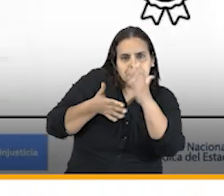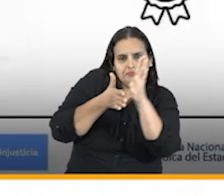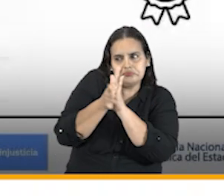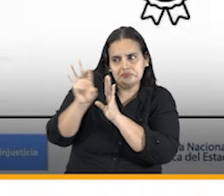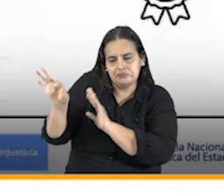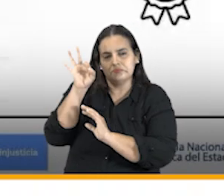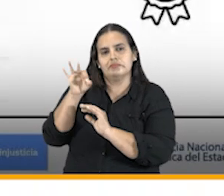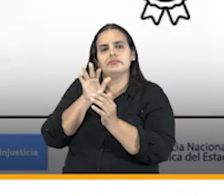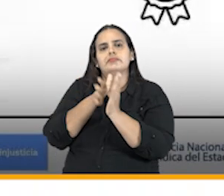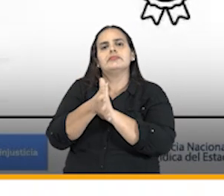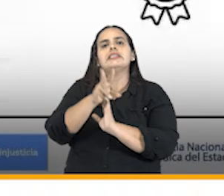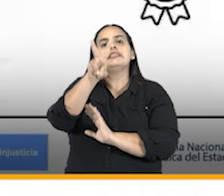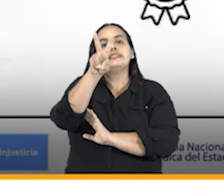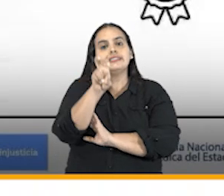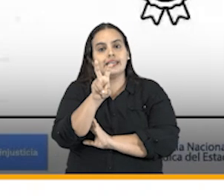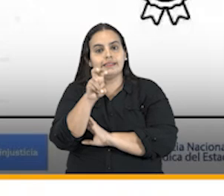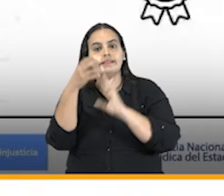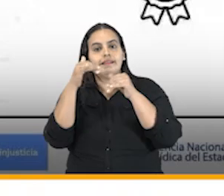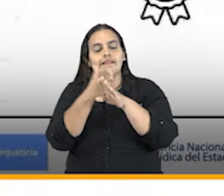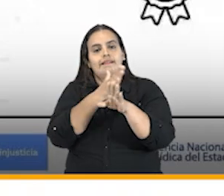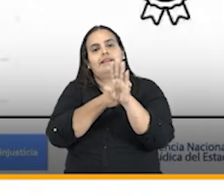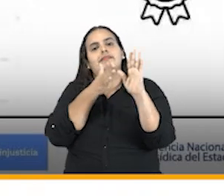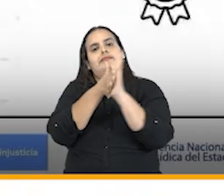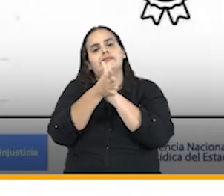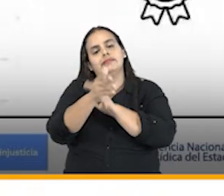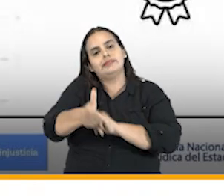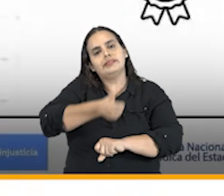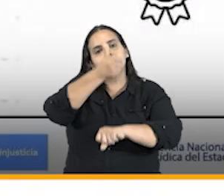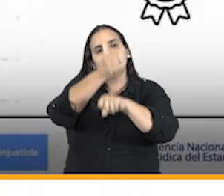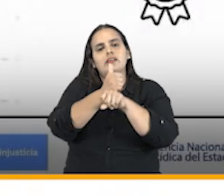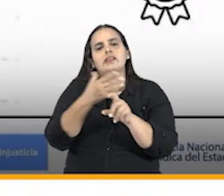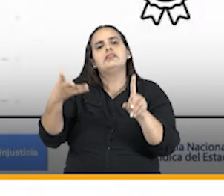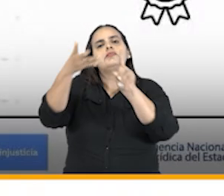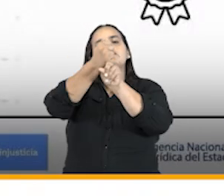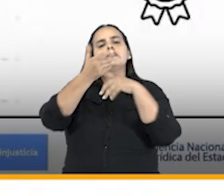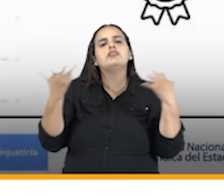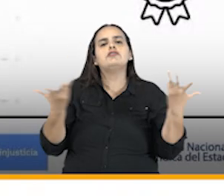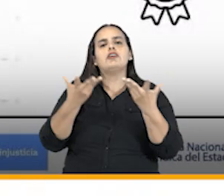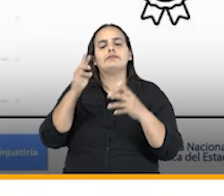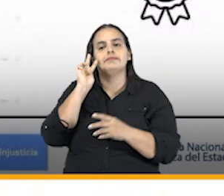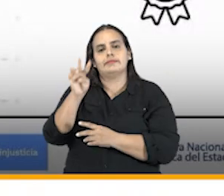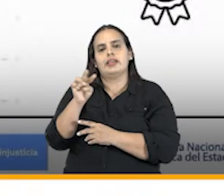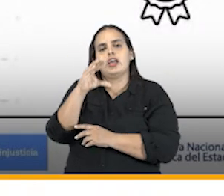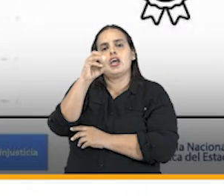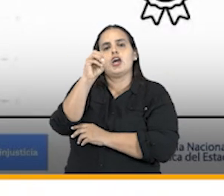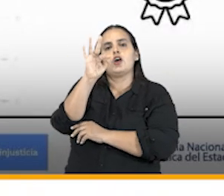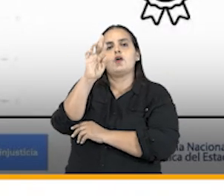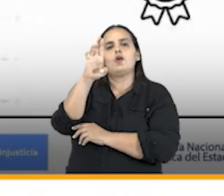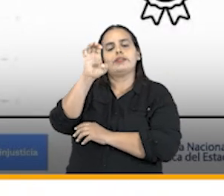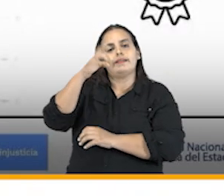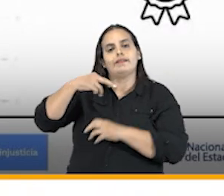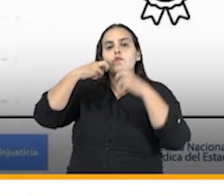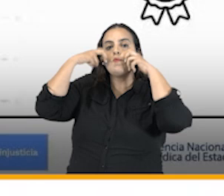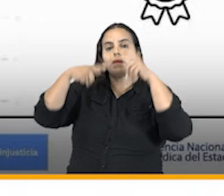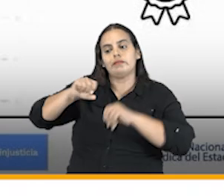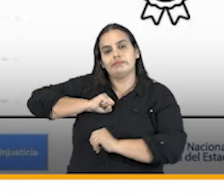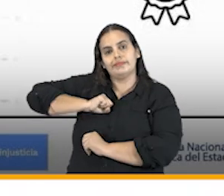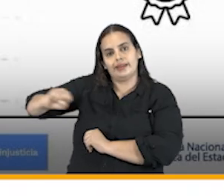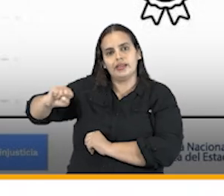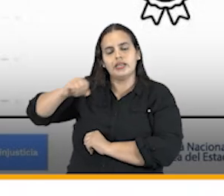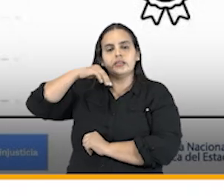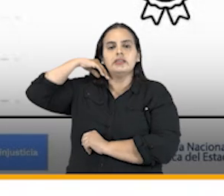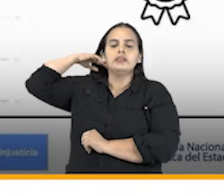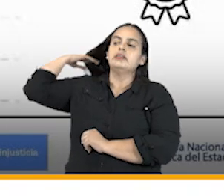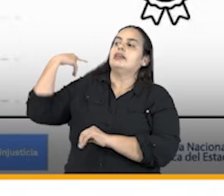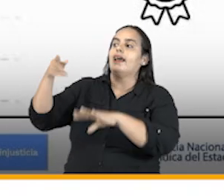siete de estos casos como ya lo dijo nuestro director se encuentran ante la corte interamericana de derechos humanos y